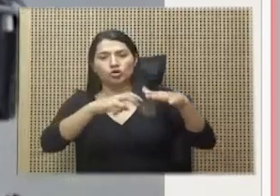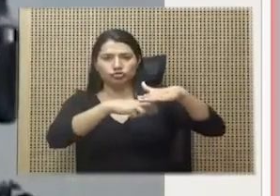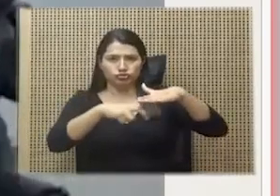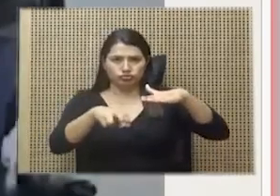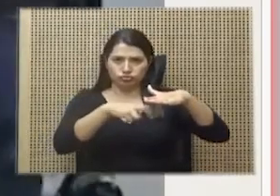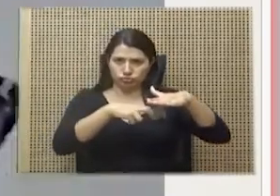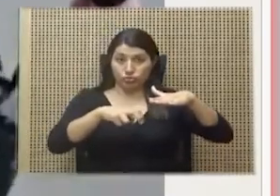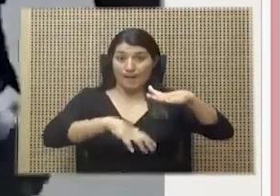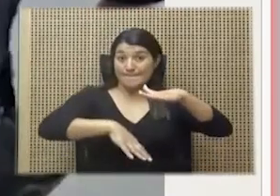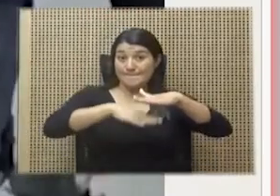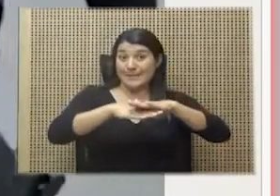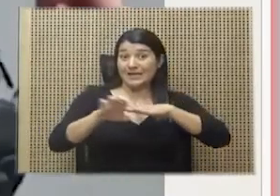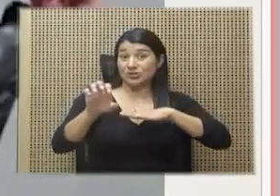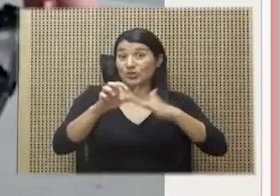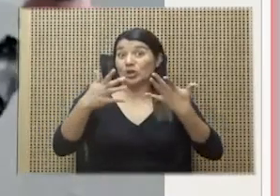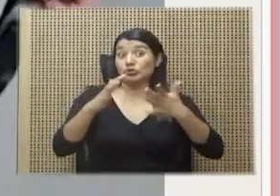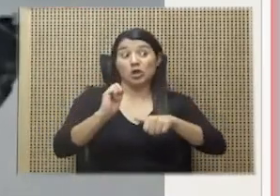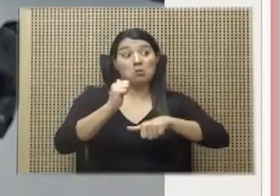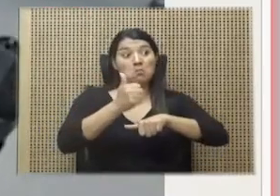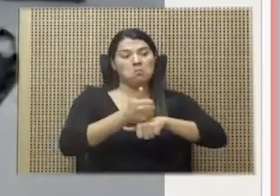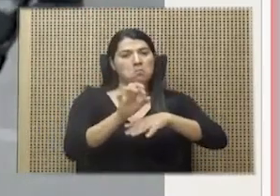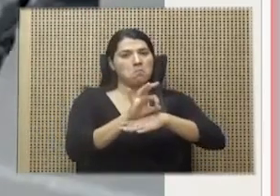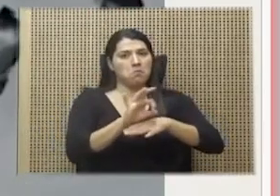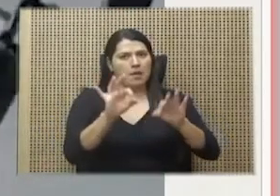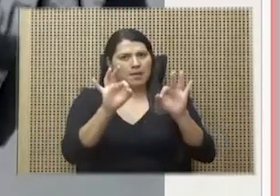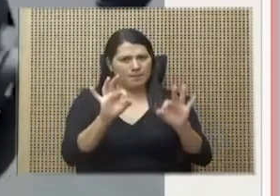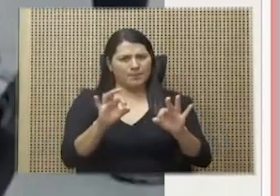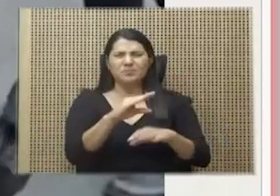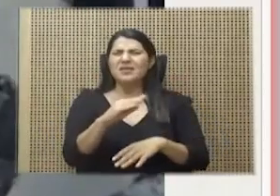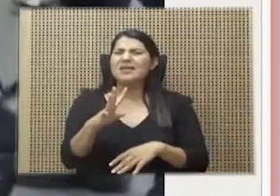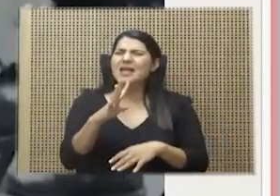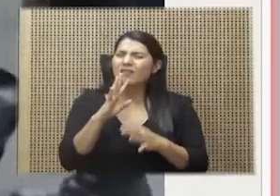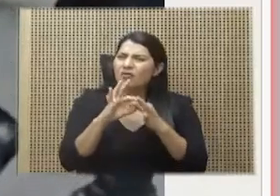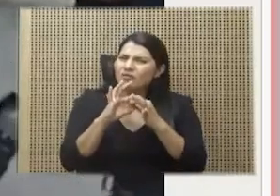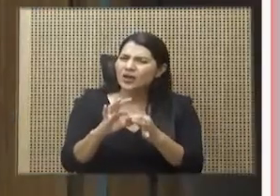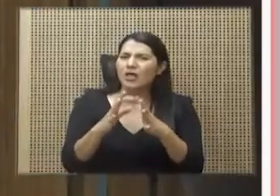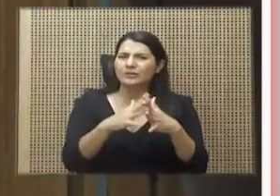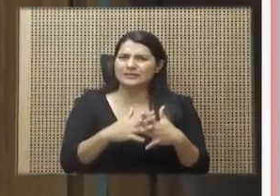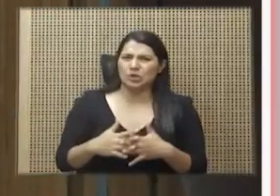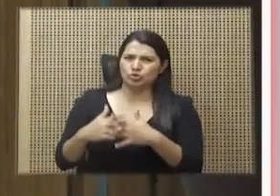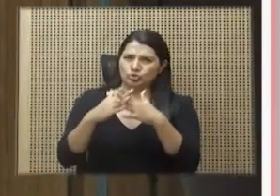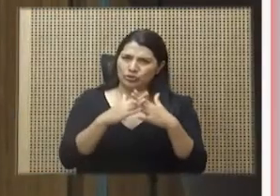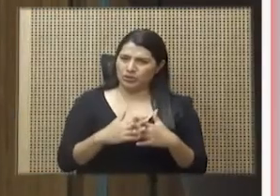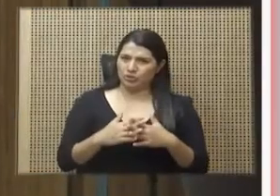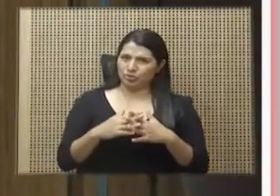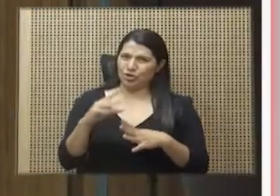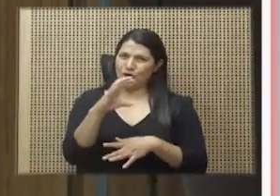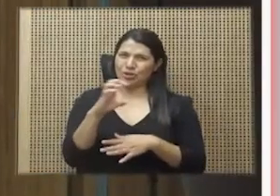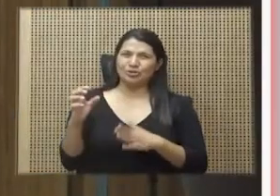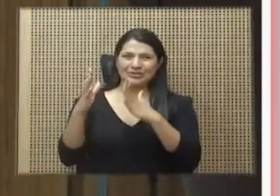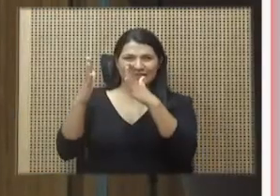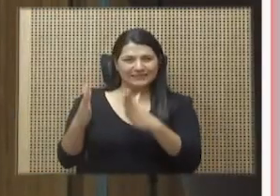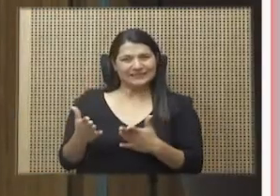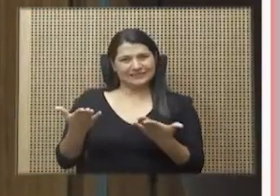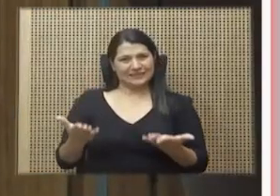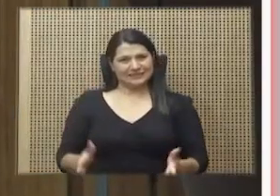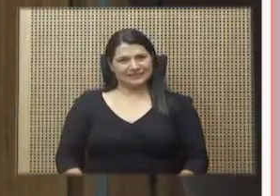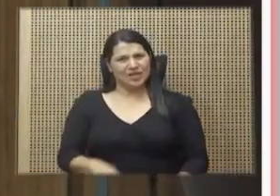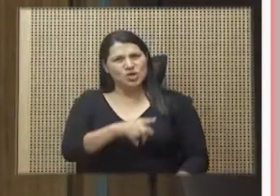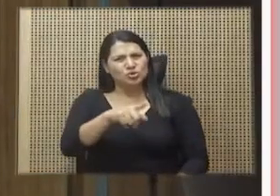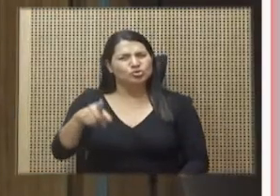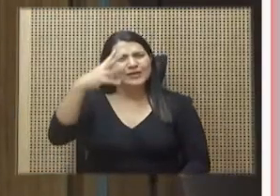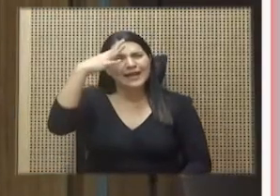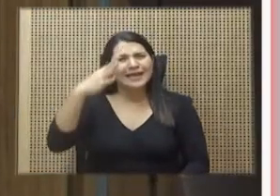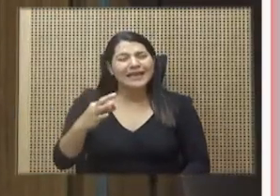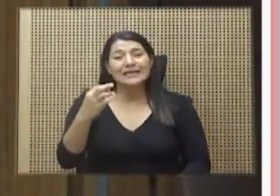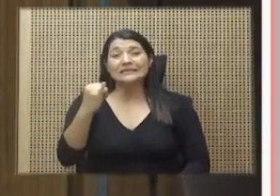enero. Y hablando de los Estados Unidos costarricenses, ¿a quién engañan? ¿Ustedes creen que si fuéramos